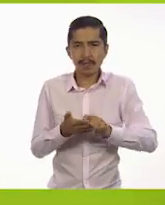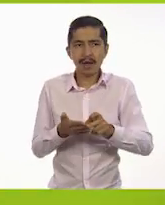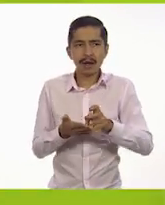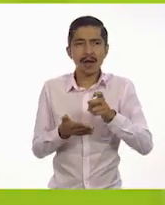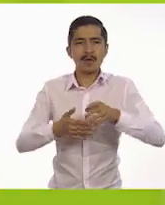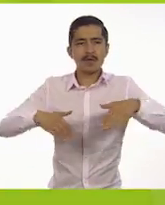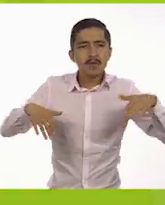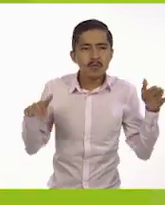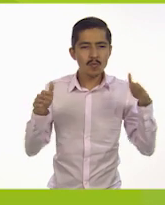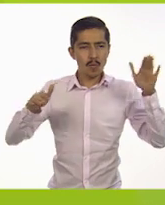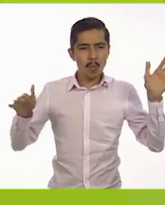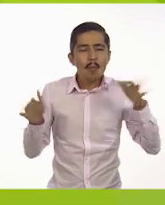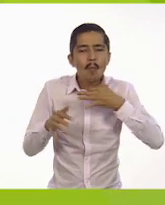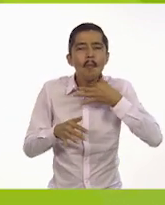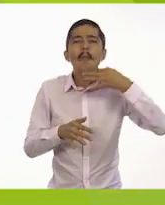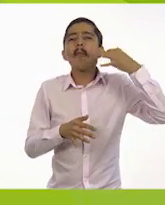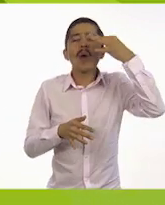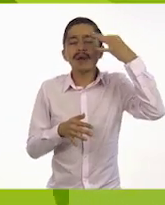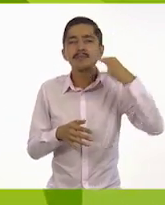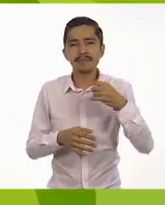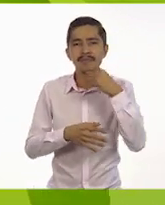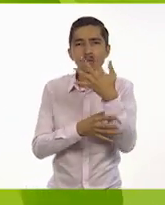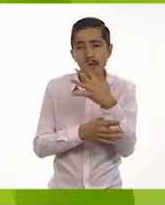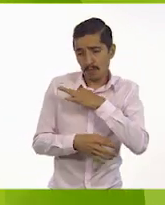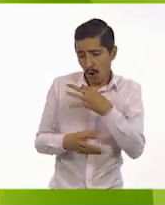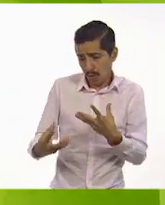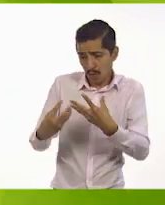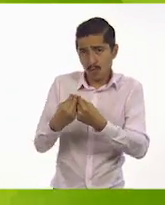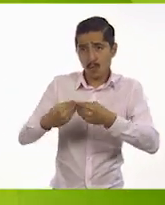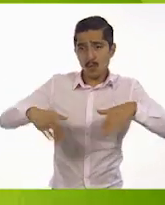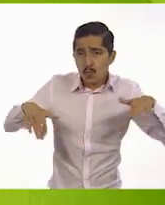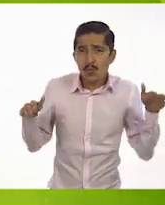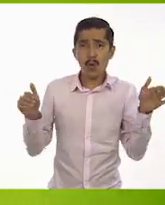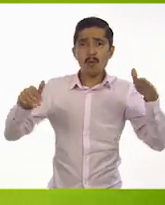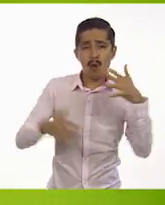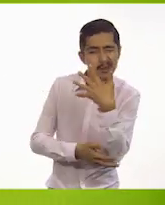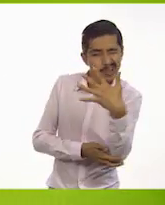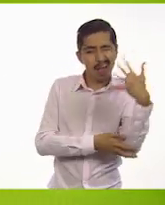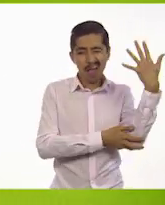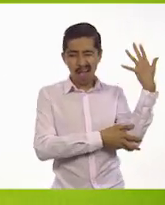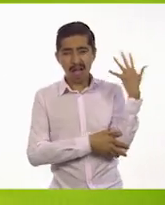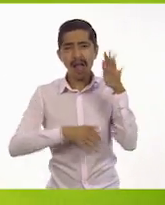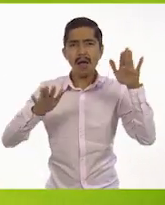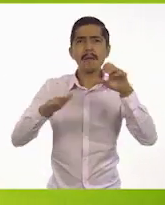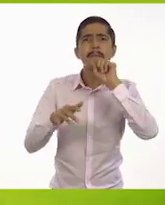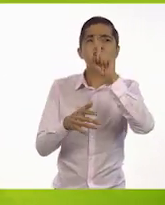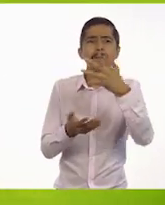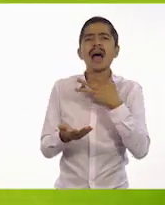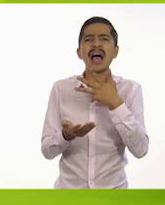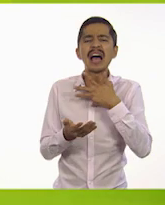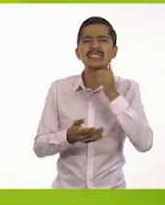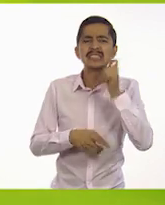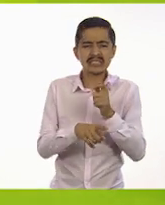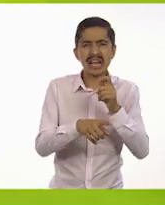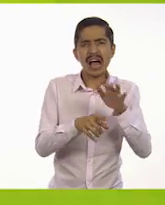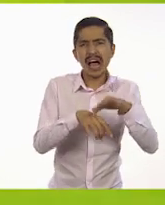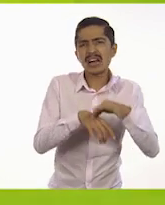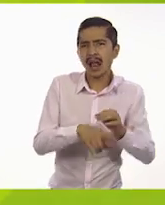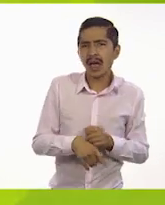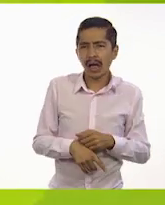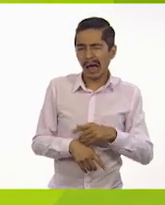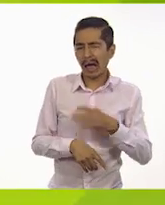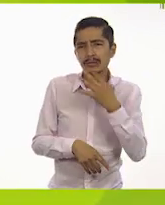continuó leyendo. Podemos volar juntos por encima de la selva. También tengo carroña. Exquisita.